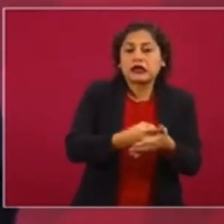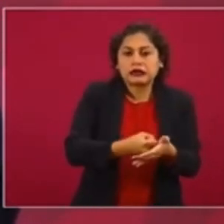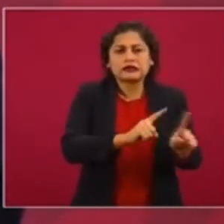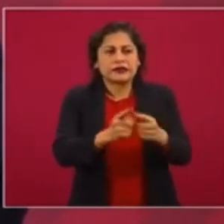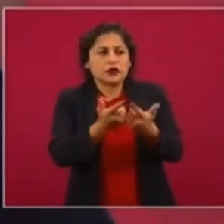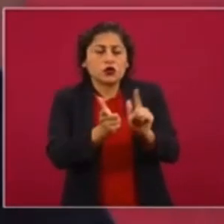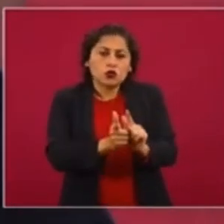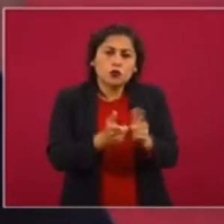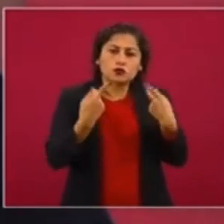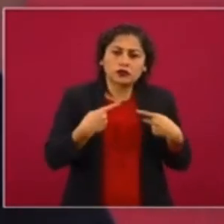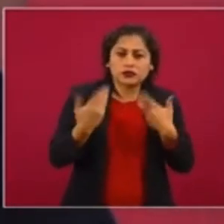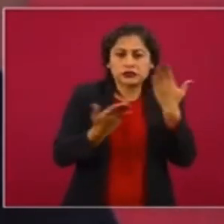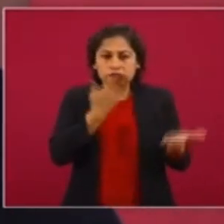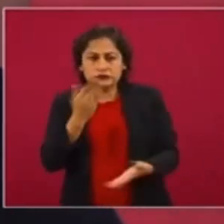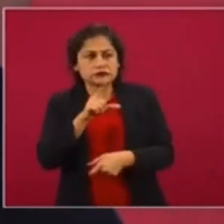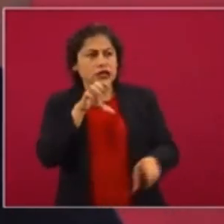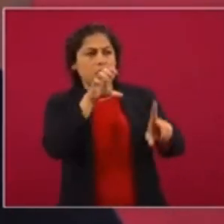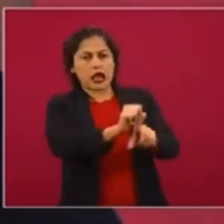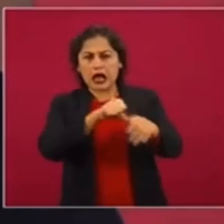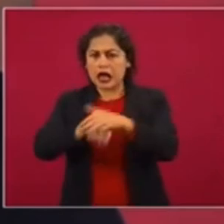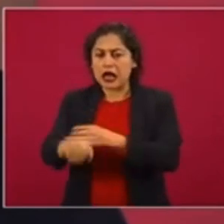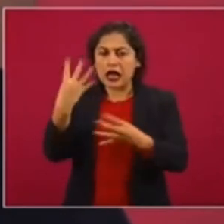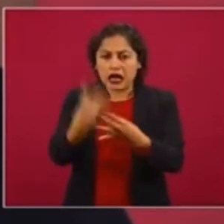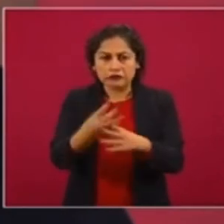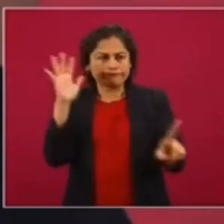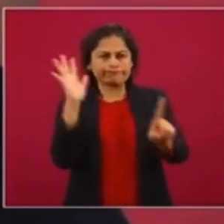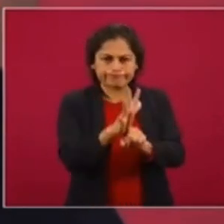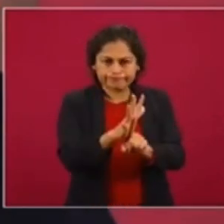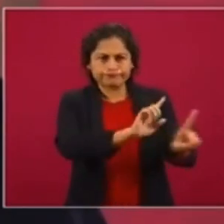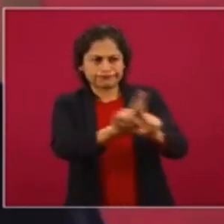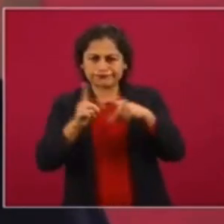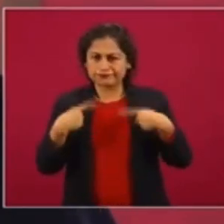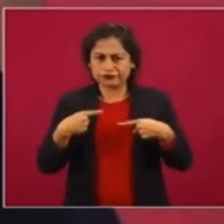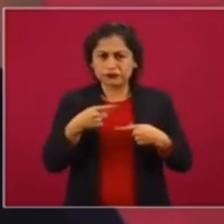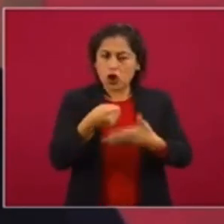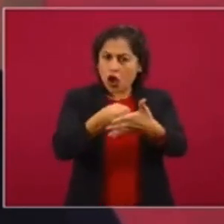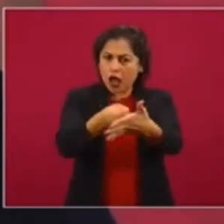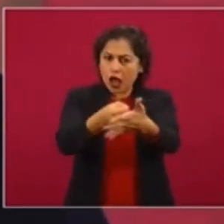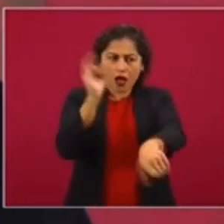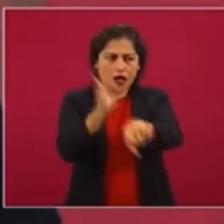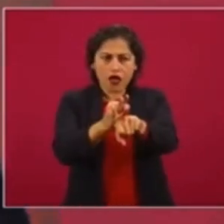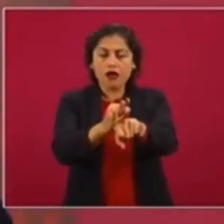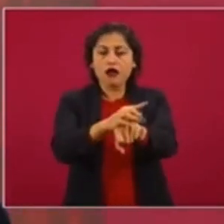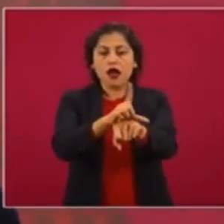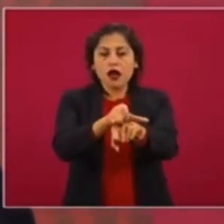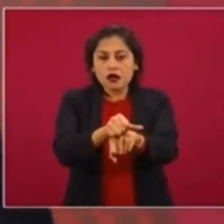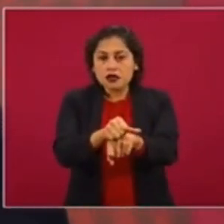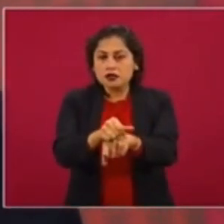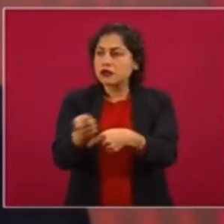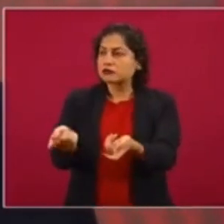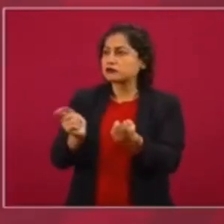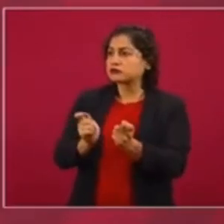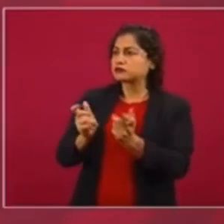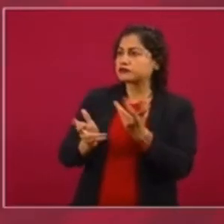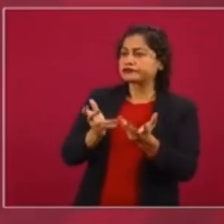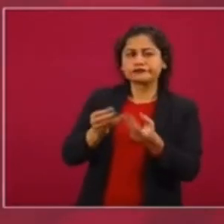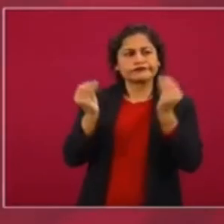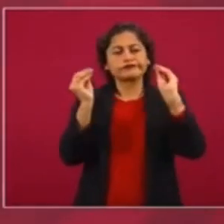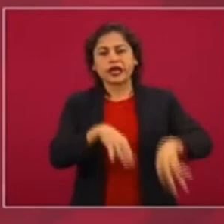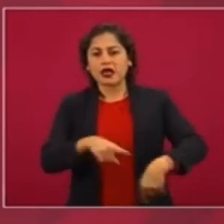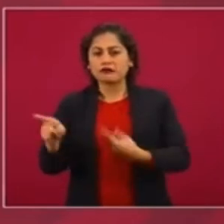estudiantiles, que fueron a la cárcel, que fueron perseguidos. Y luego, se les olvida todo eso,